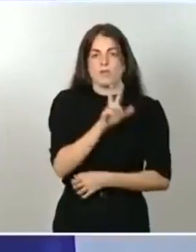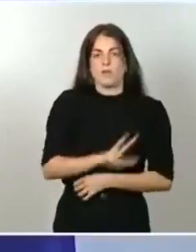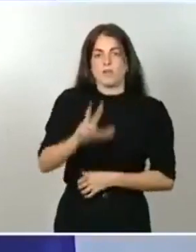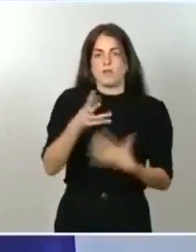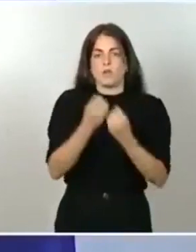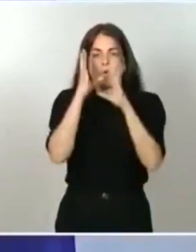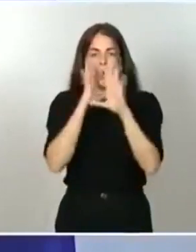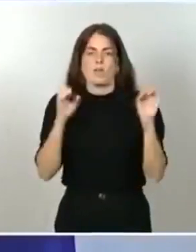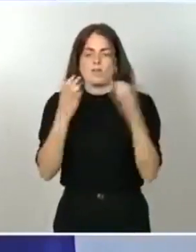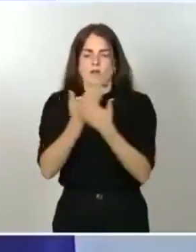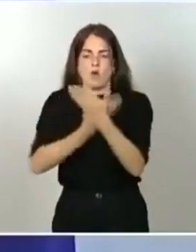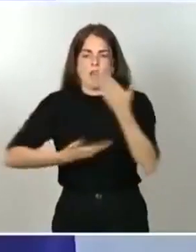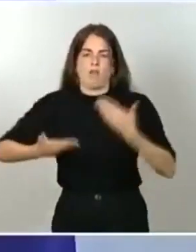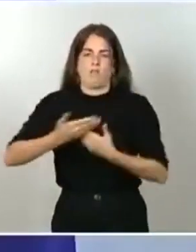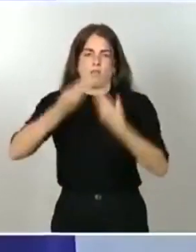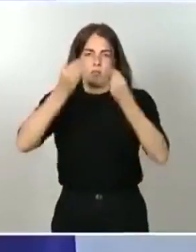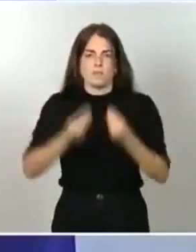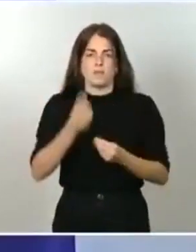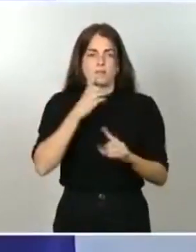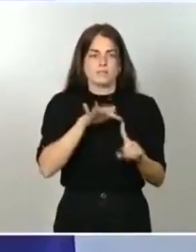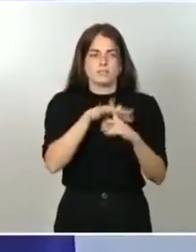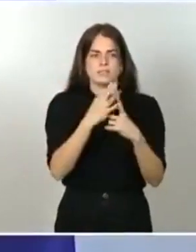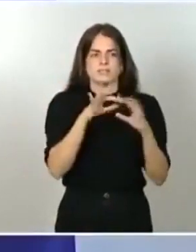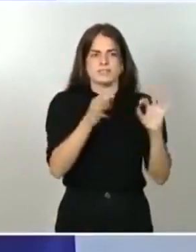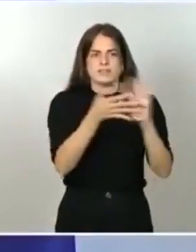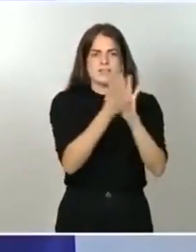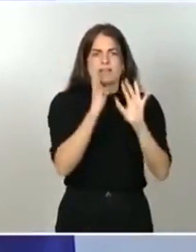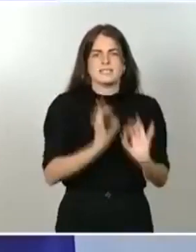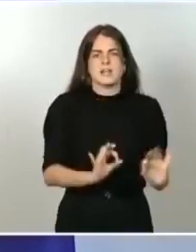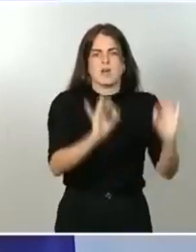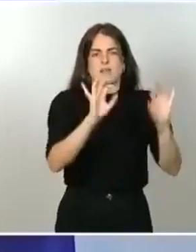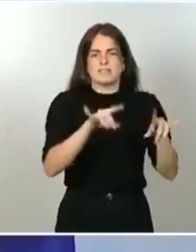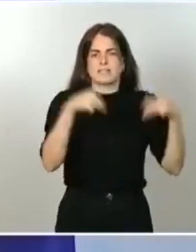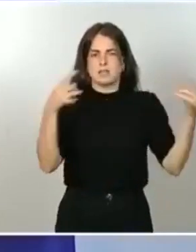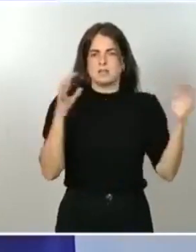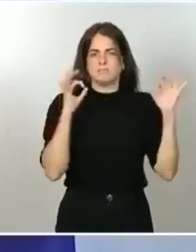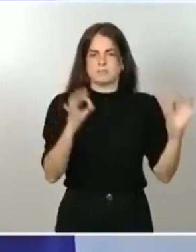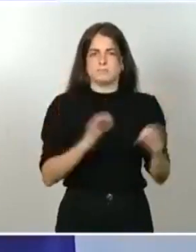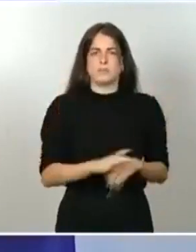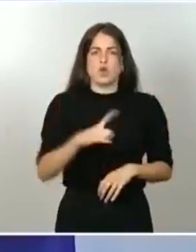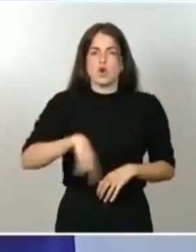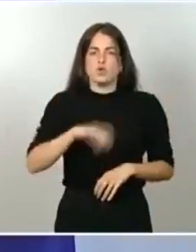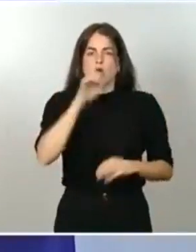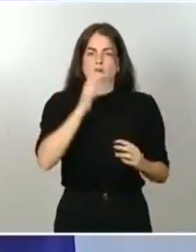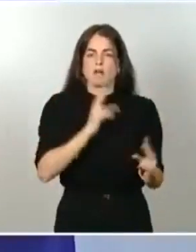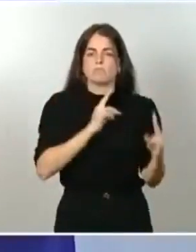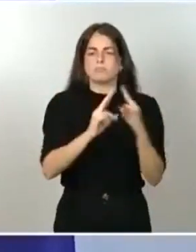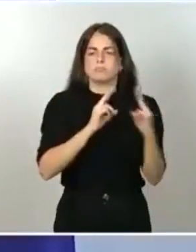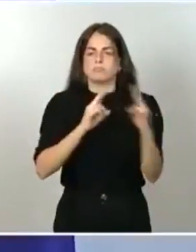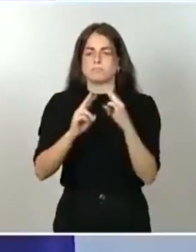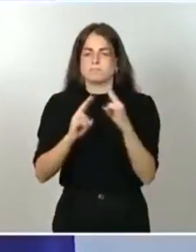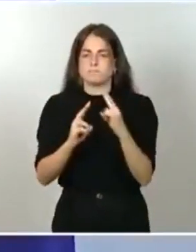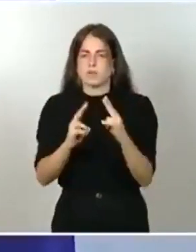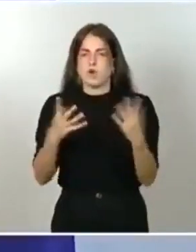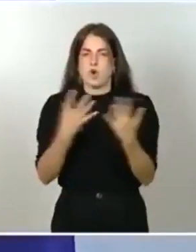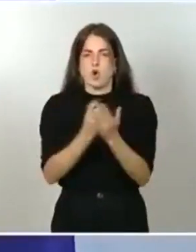Se trata de una situación extraordinaria y excepcional a la que estamos dando respuesta con medios también extraordinarios.